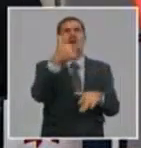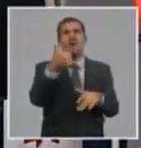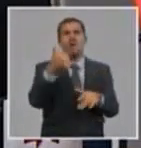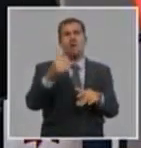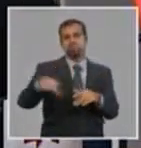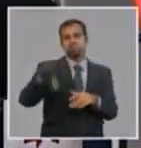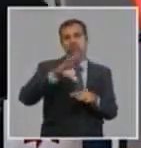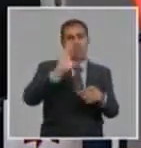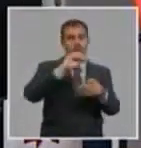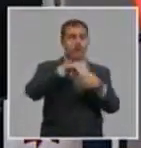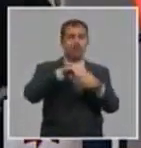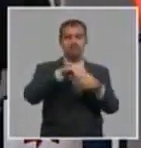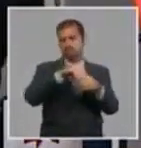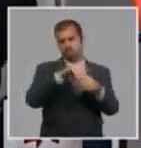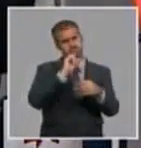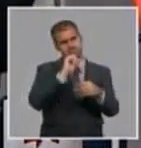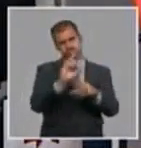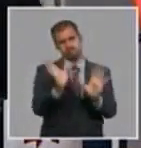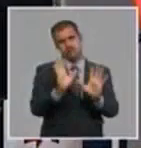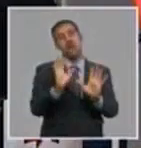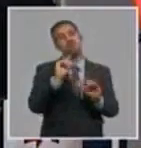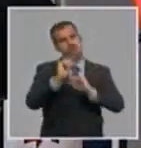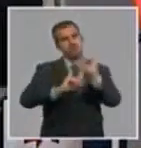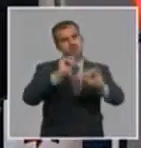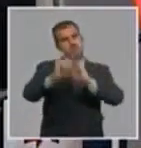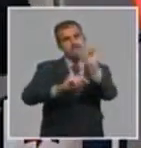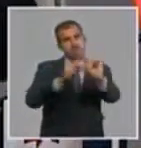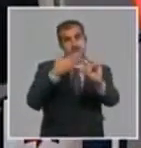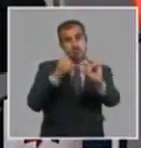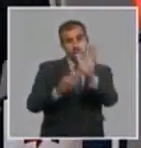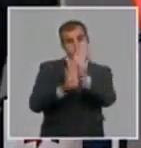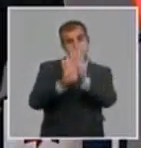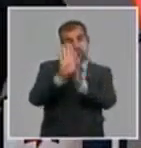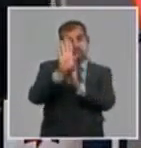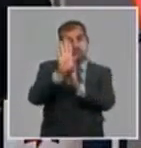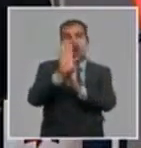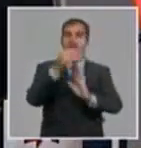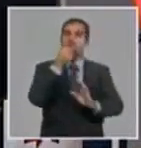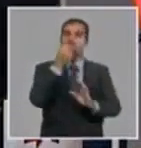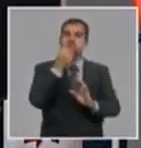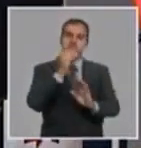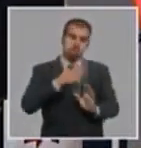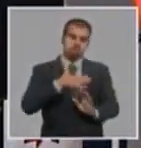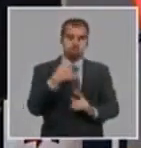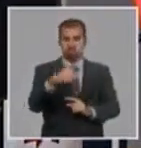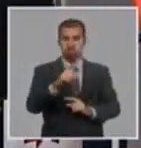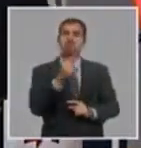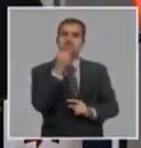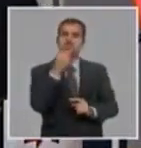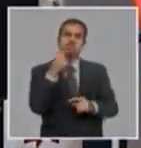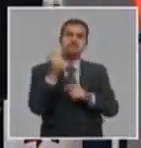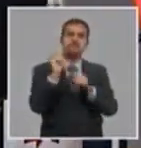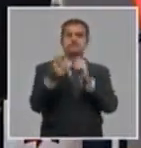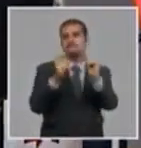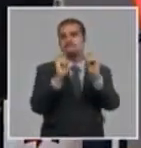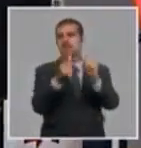vayan aprendiendo en esa eficiencia, podrán usar esos recursos en bien de su autosostenibilidad en el tiempo.